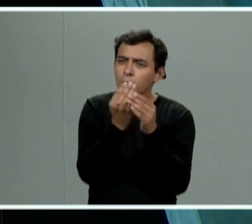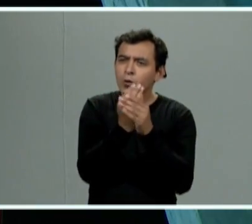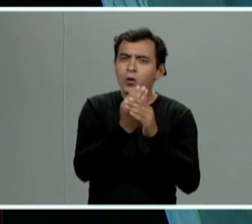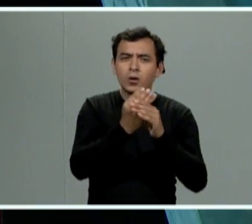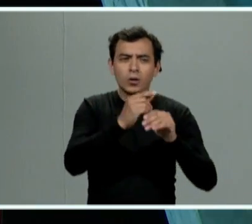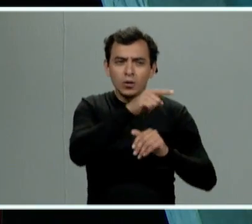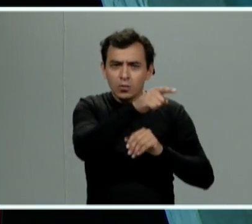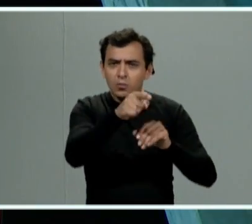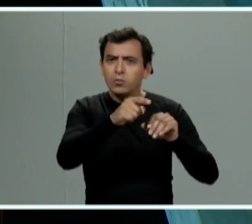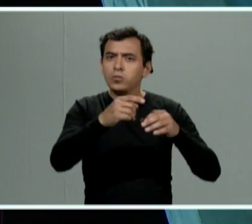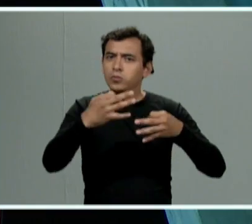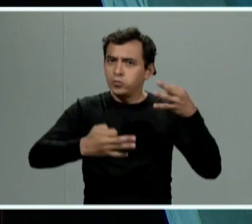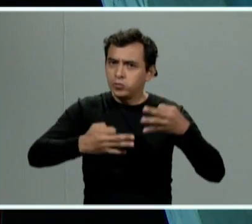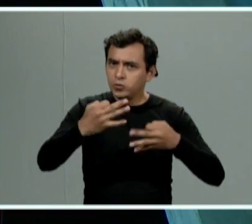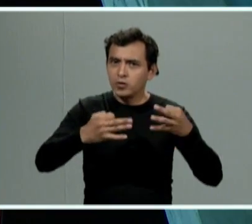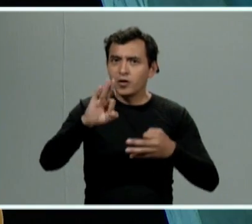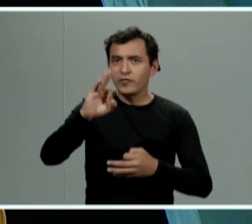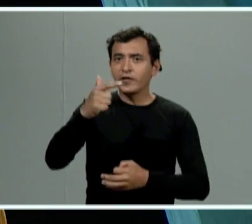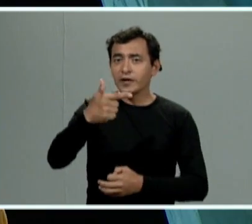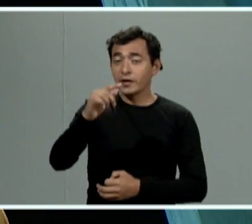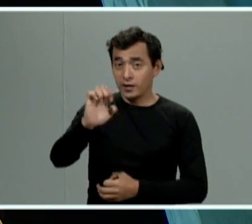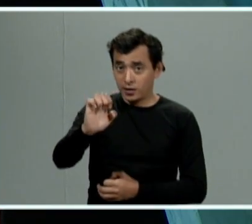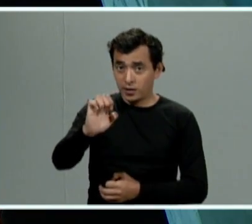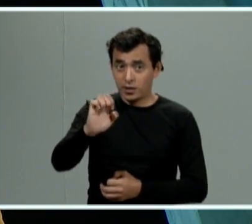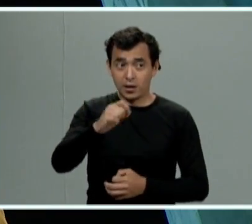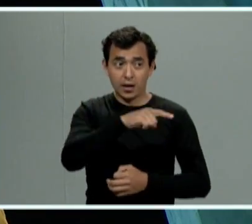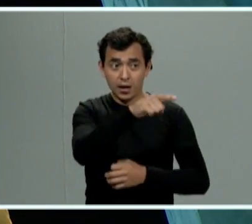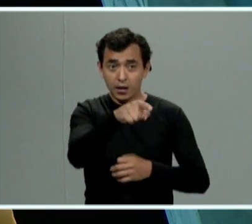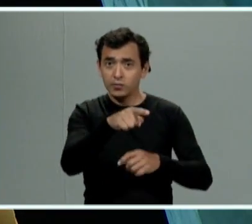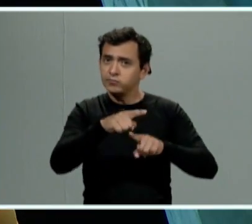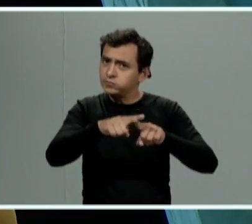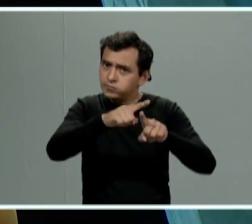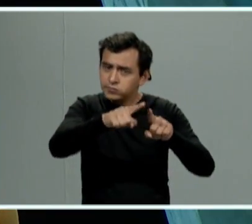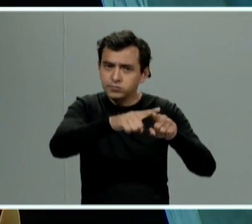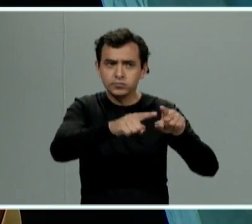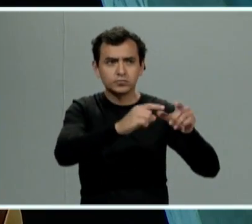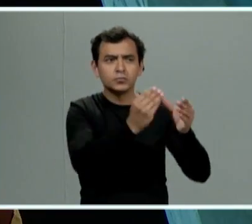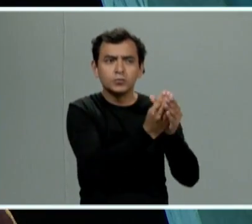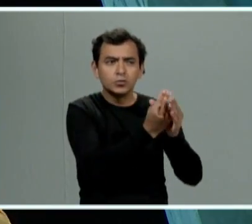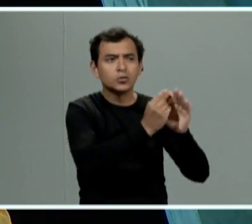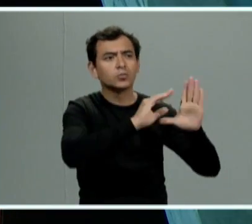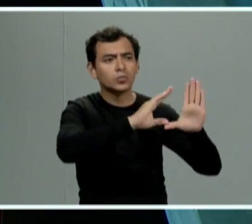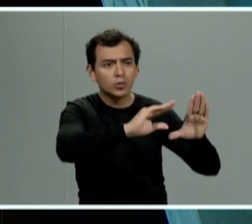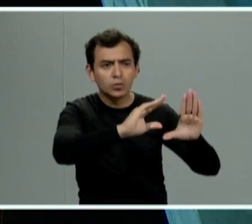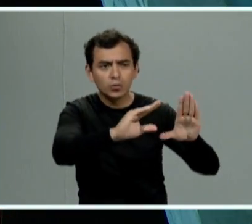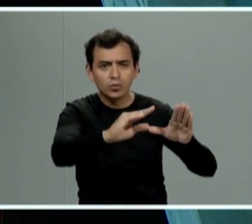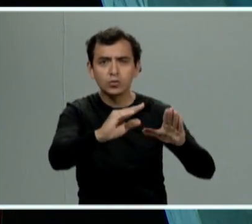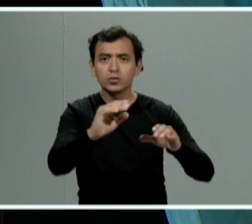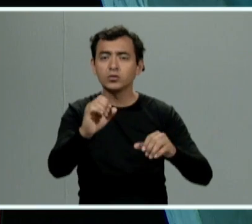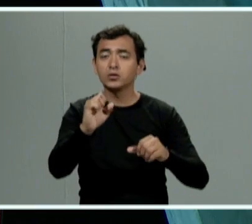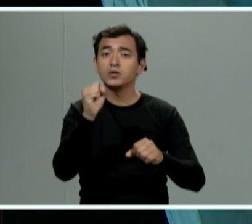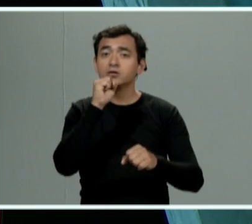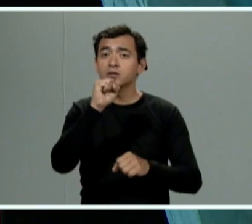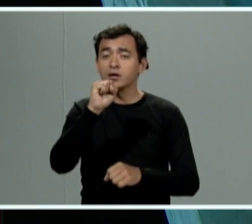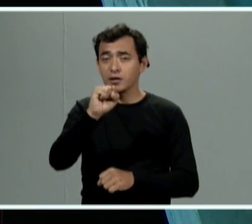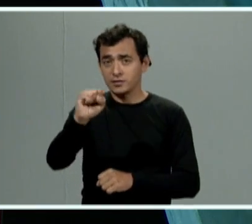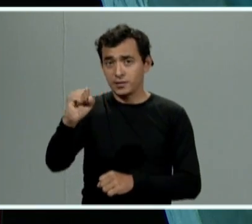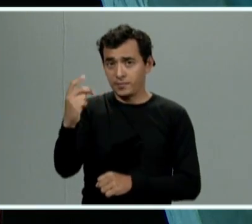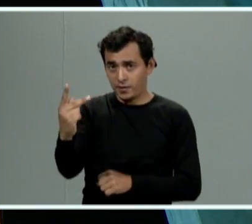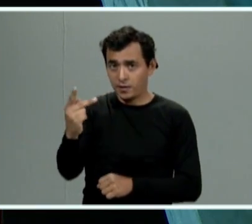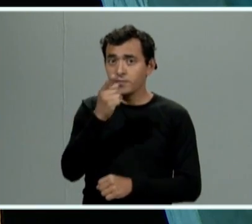realizado por parte de la fiscalía general a diversas áreas incluso este lo que es secretaria de seguridad pública